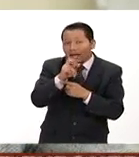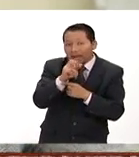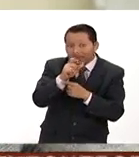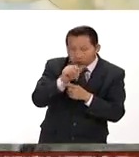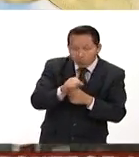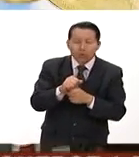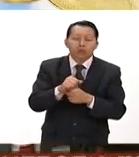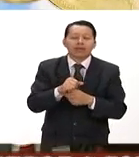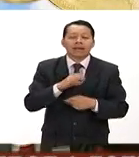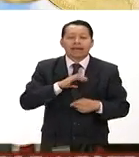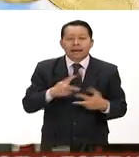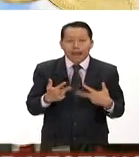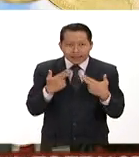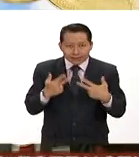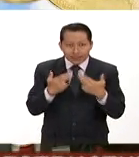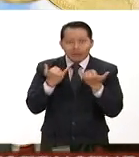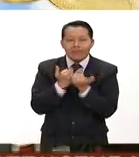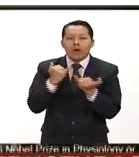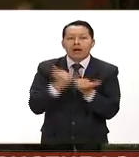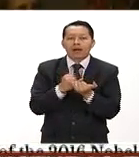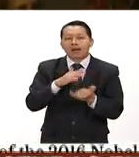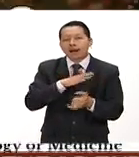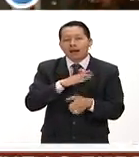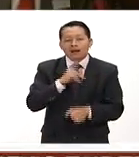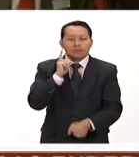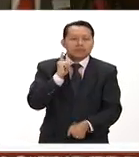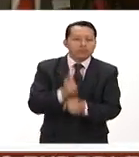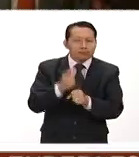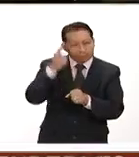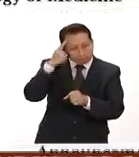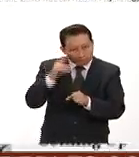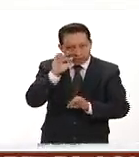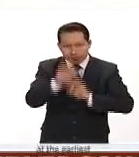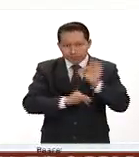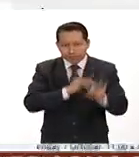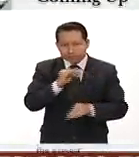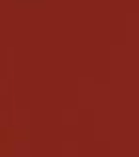lo que permitió a otros científicos desarrollar tratamientos curativos